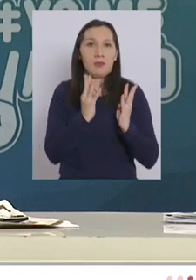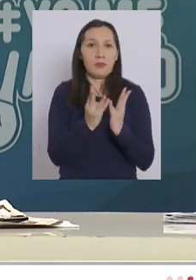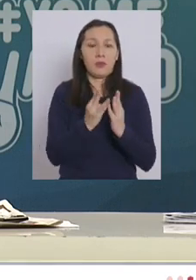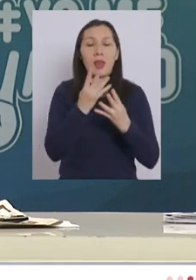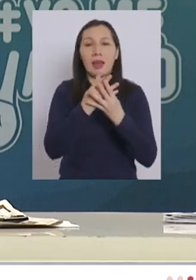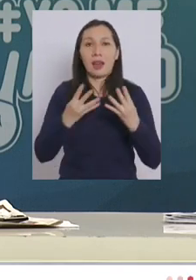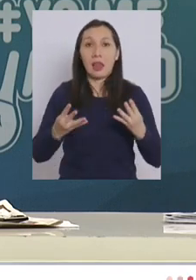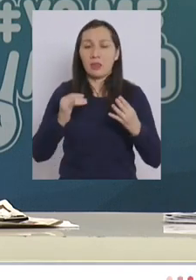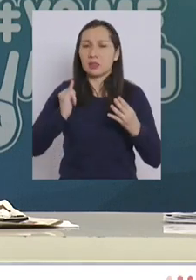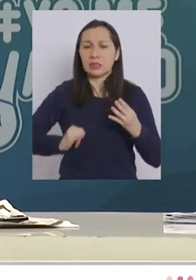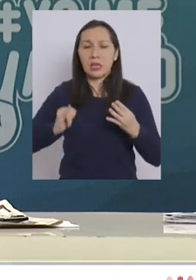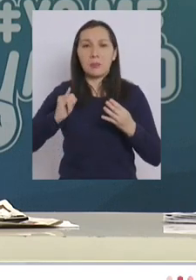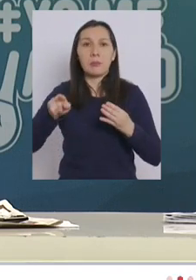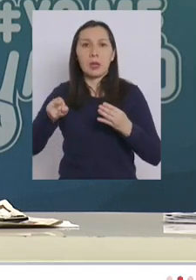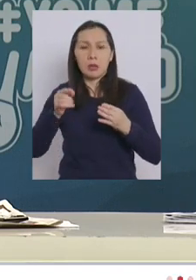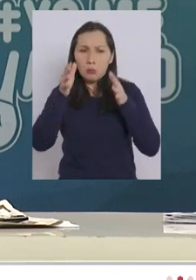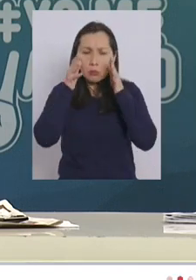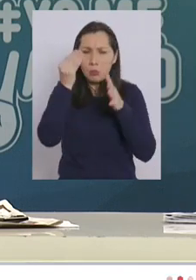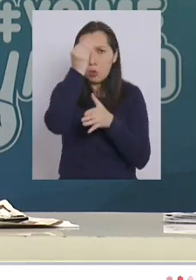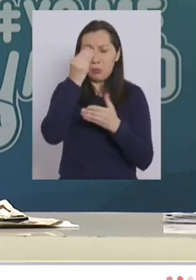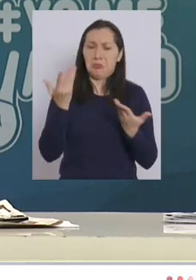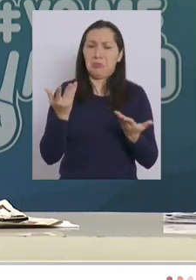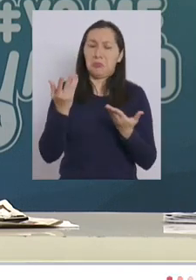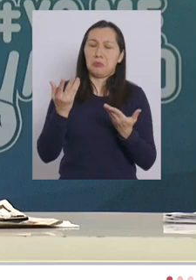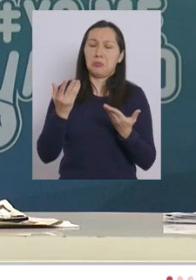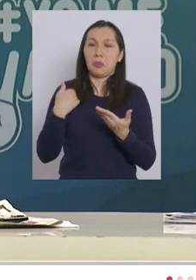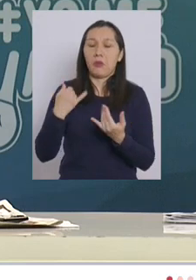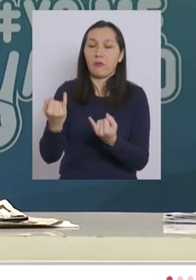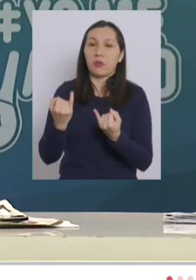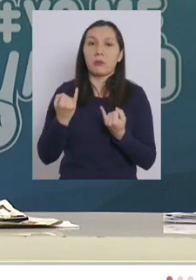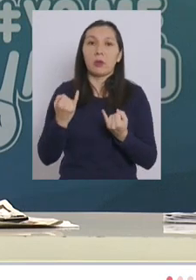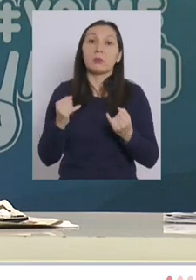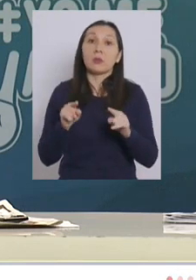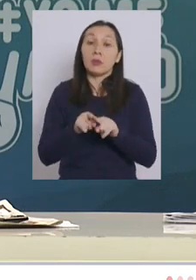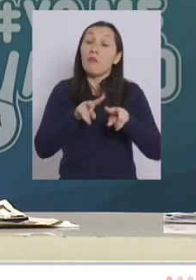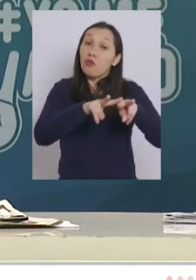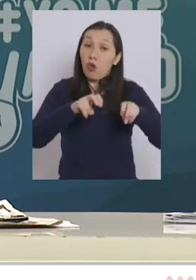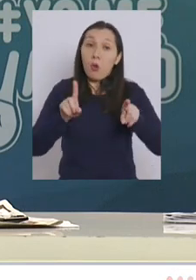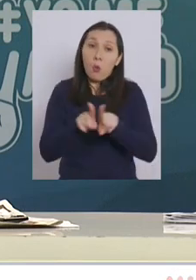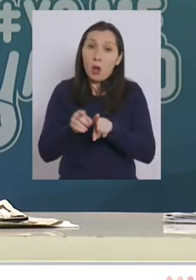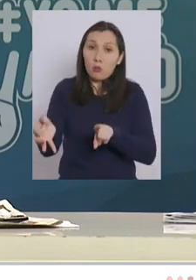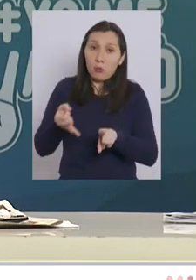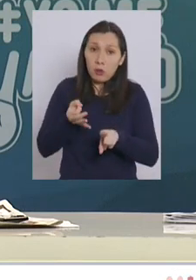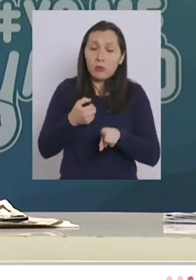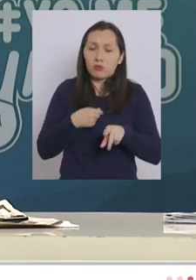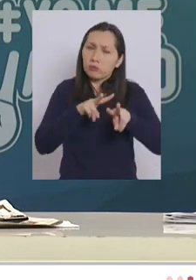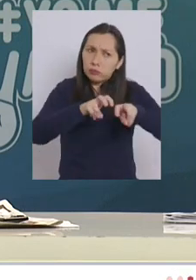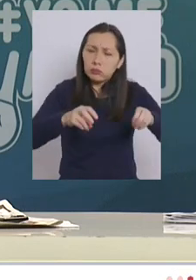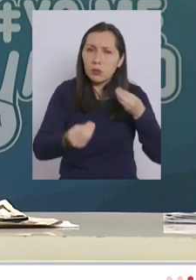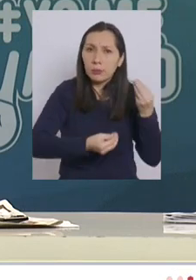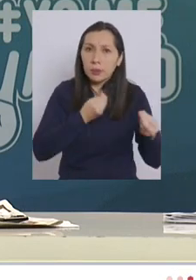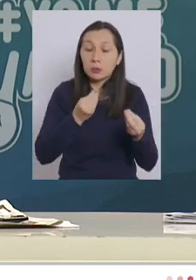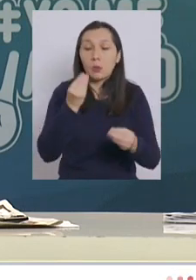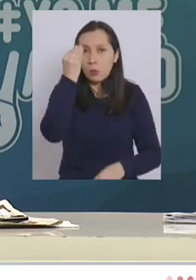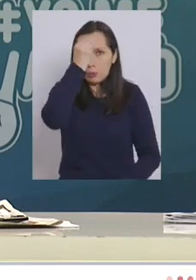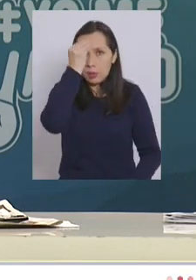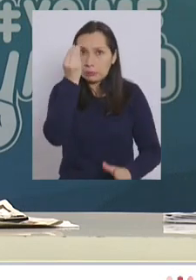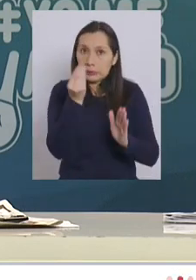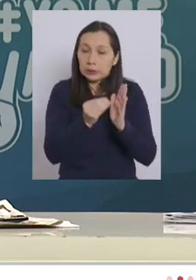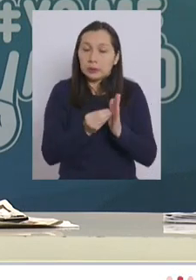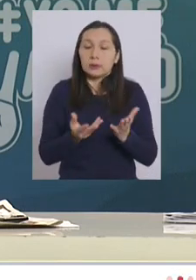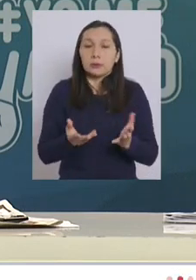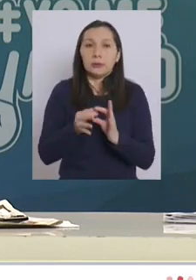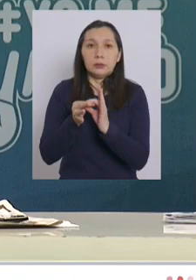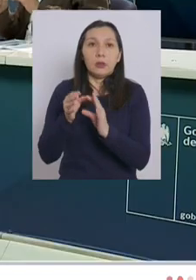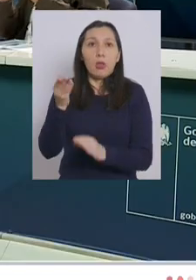asistenciales vive preocupado de eso así que me sorprende esa información pero la investigaremos obviamente porque sería una preocupación más